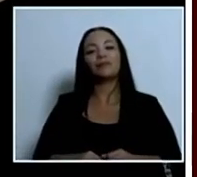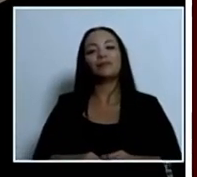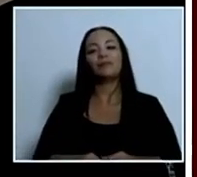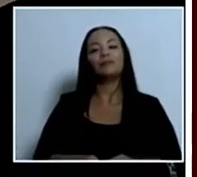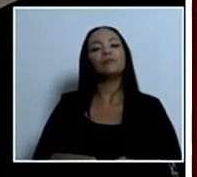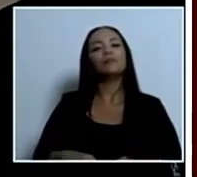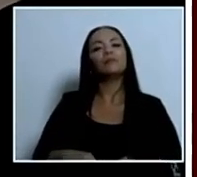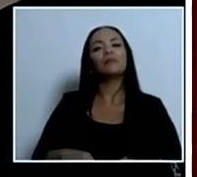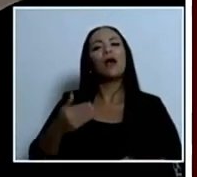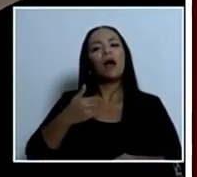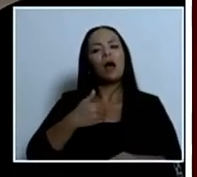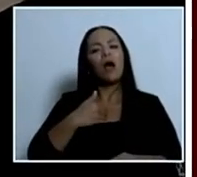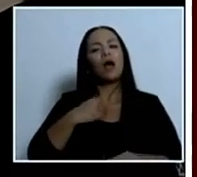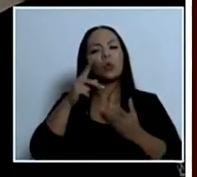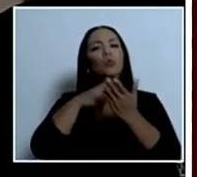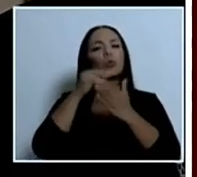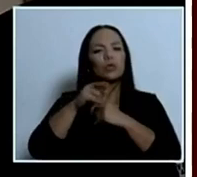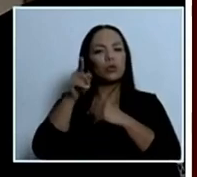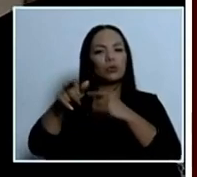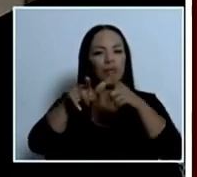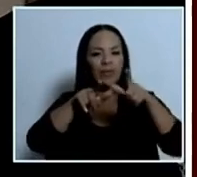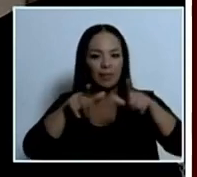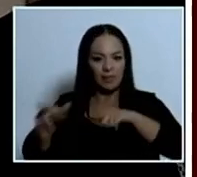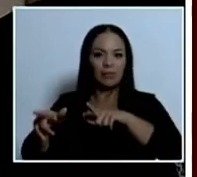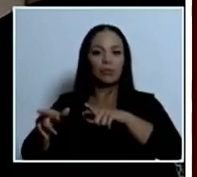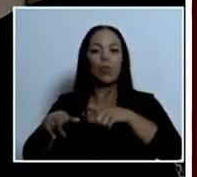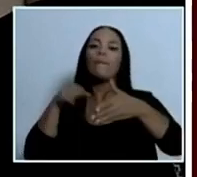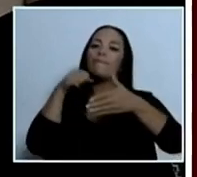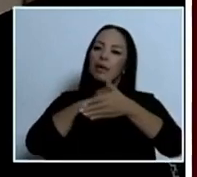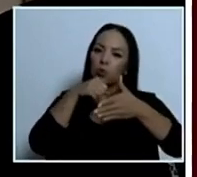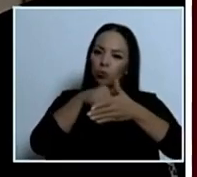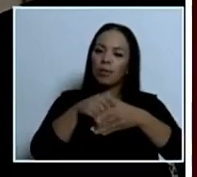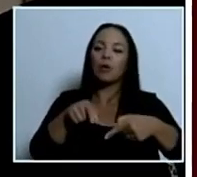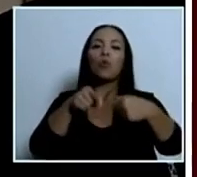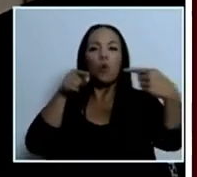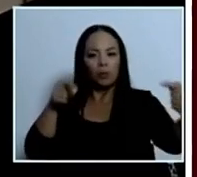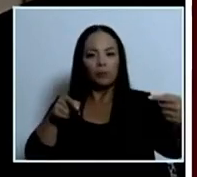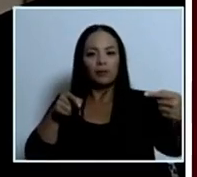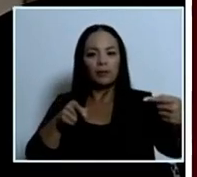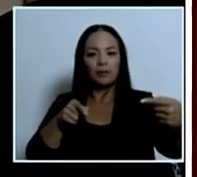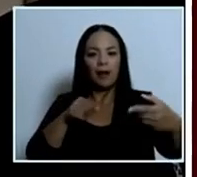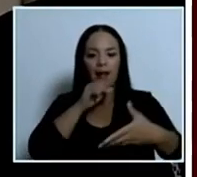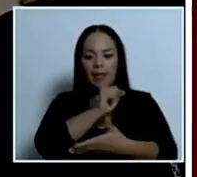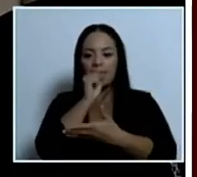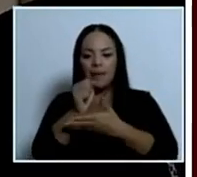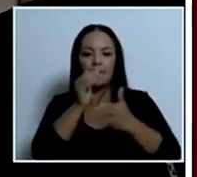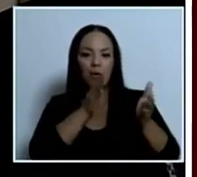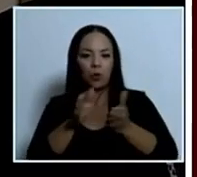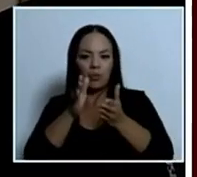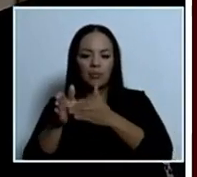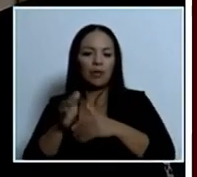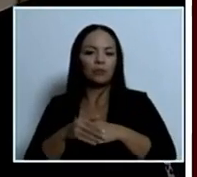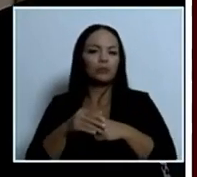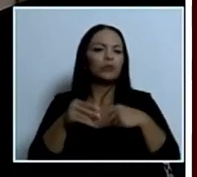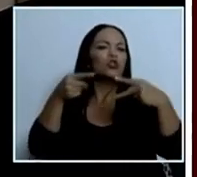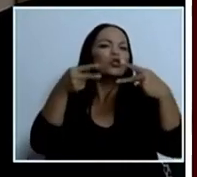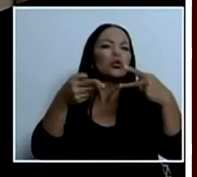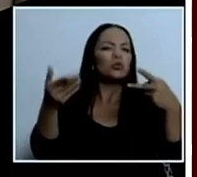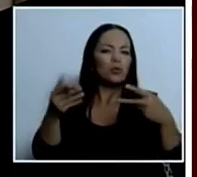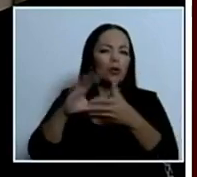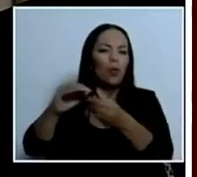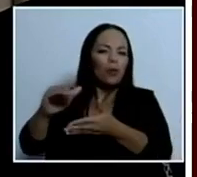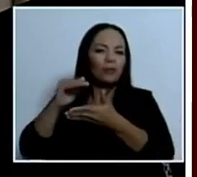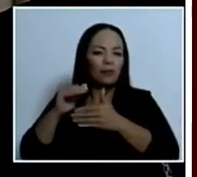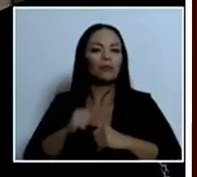usted tiene listo ya para luchar contra el crimen organizado en concreto un par de detalles que